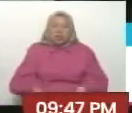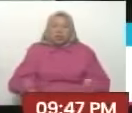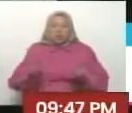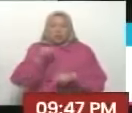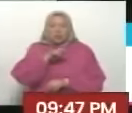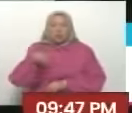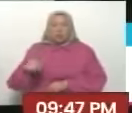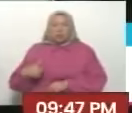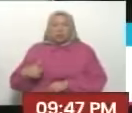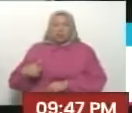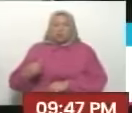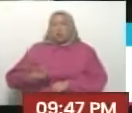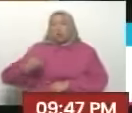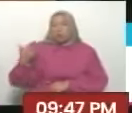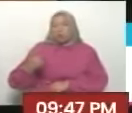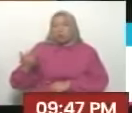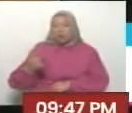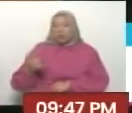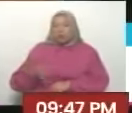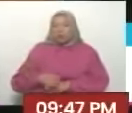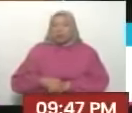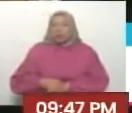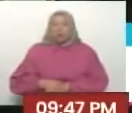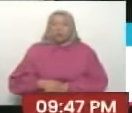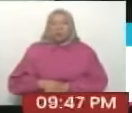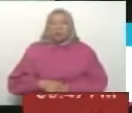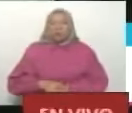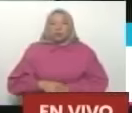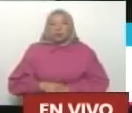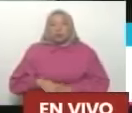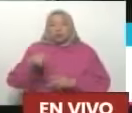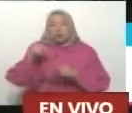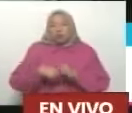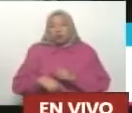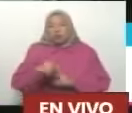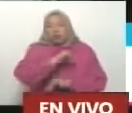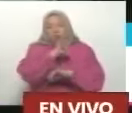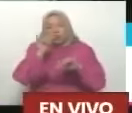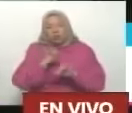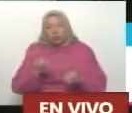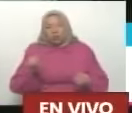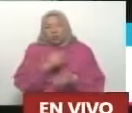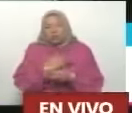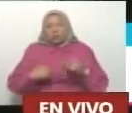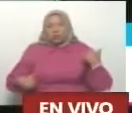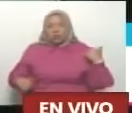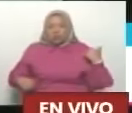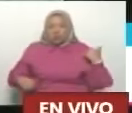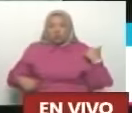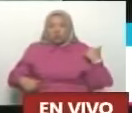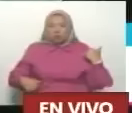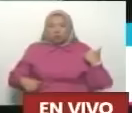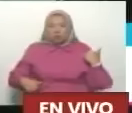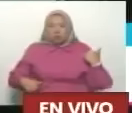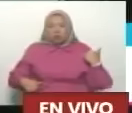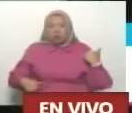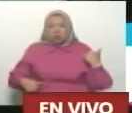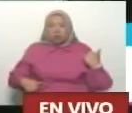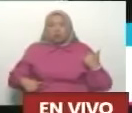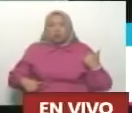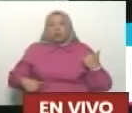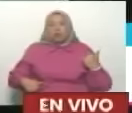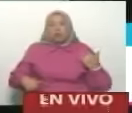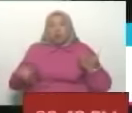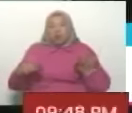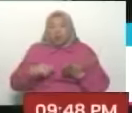y constante en esta lucha. De verdad que yo estoy profundamente feliz, presidente, de utilizar mis